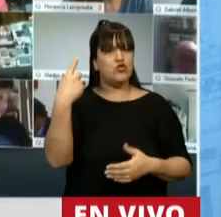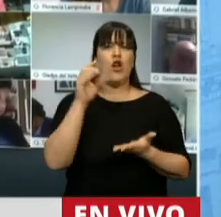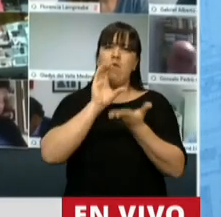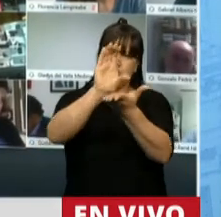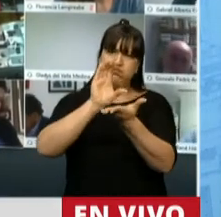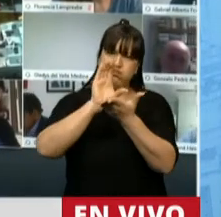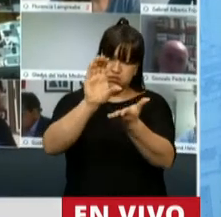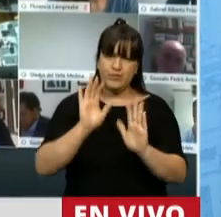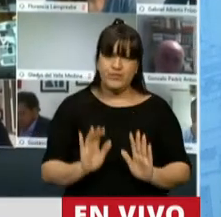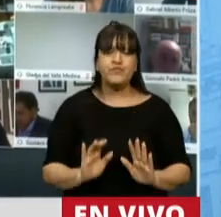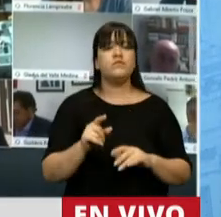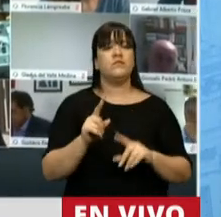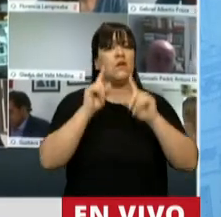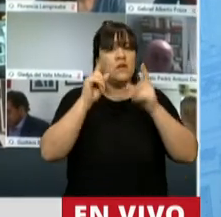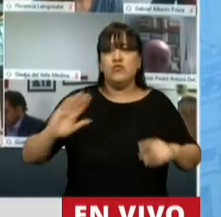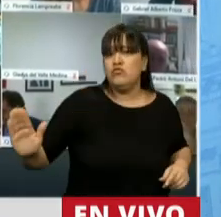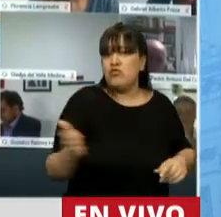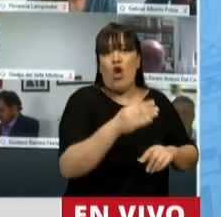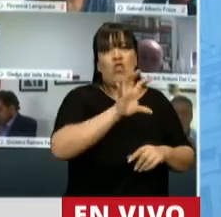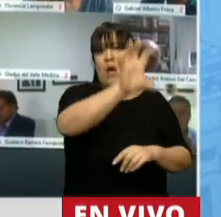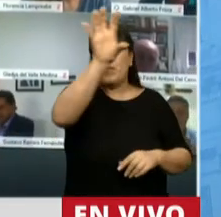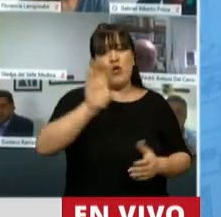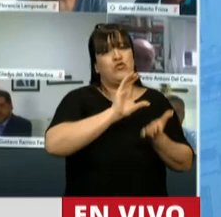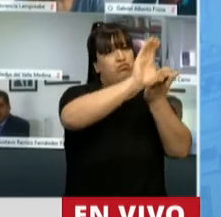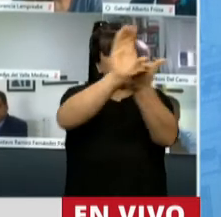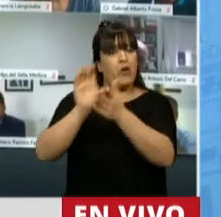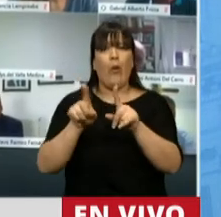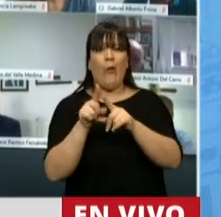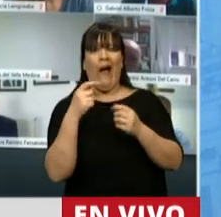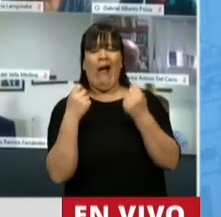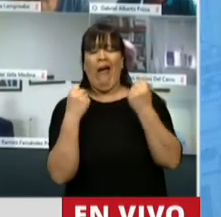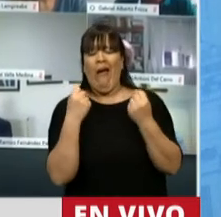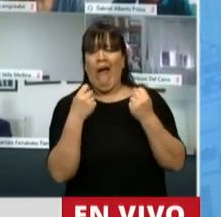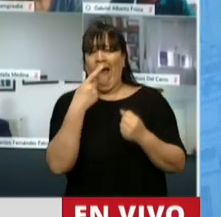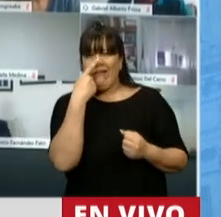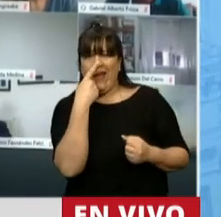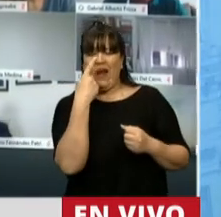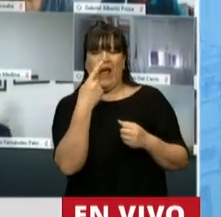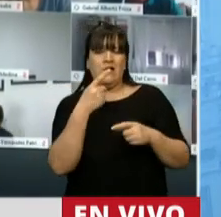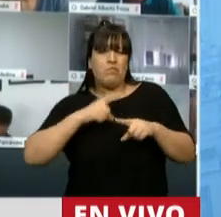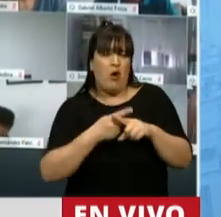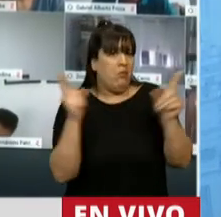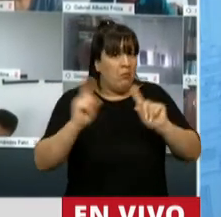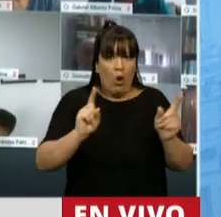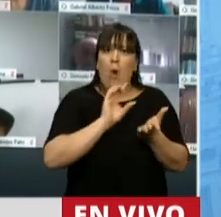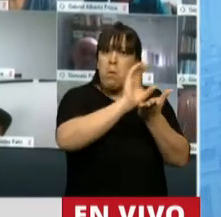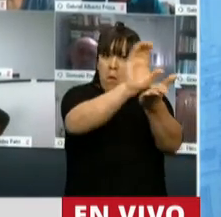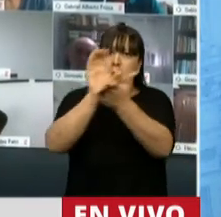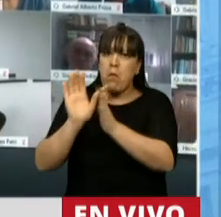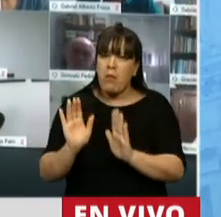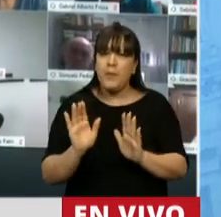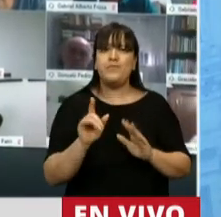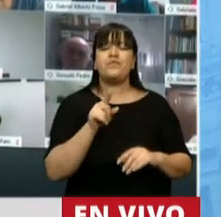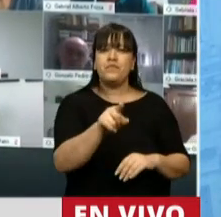Se asistió financieramente a todas las provincias sin mezquindad ni especulación política. Esa pérdida de